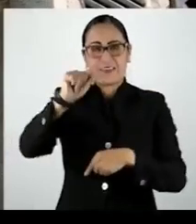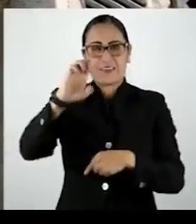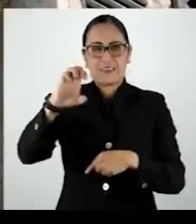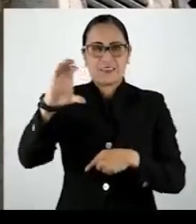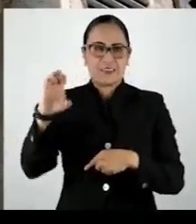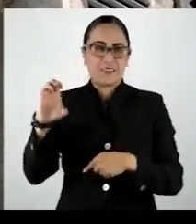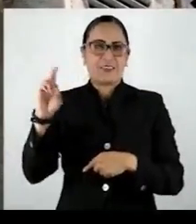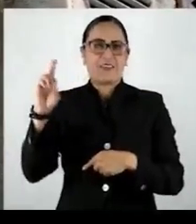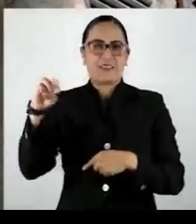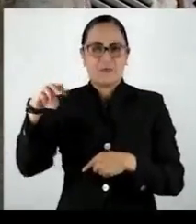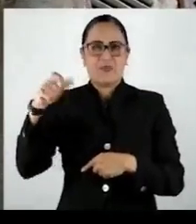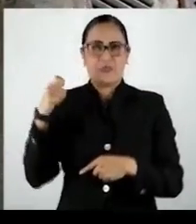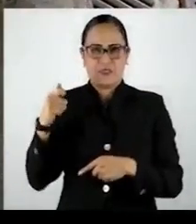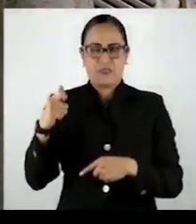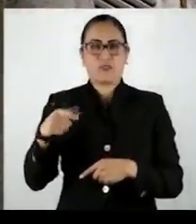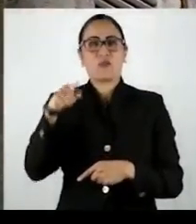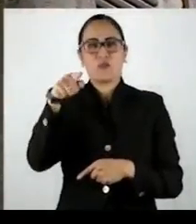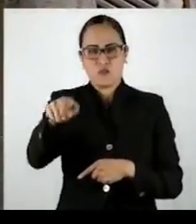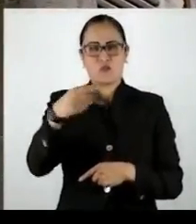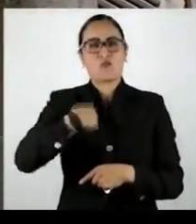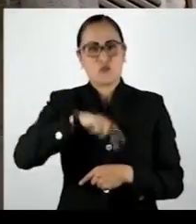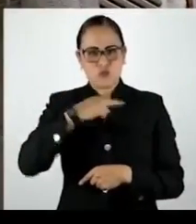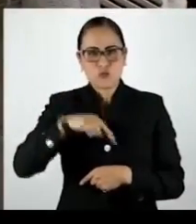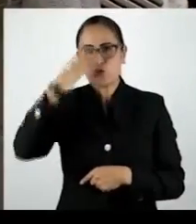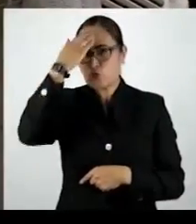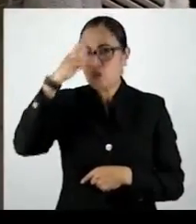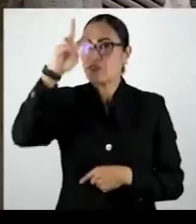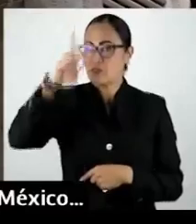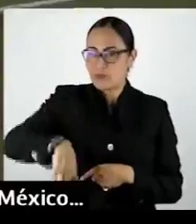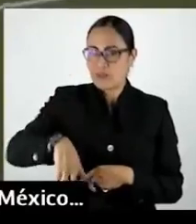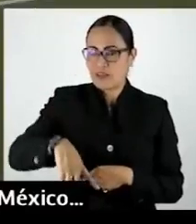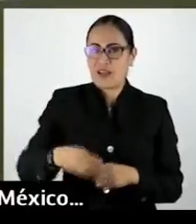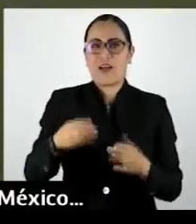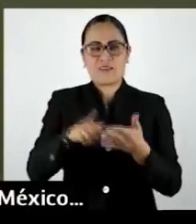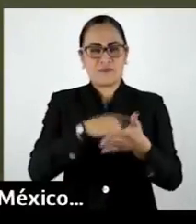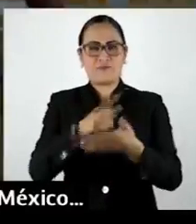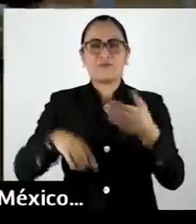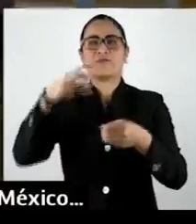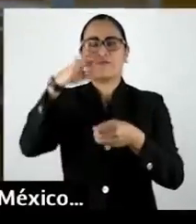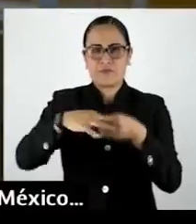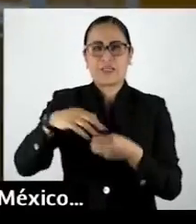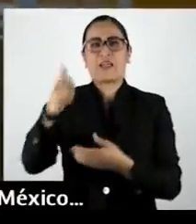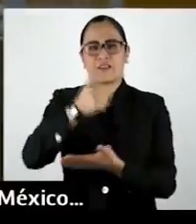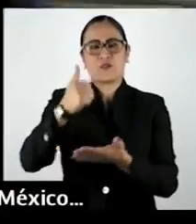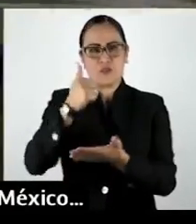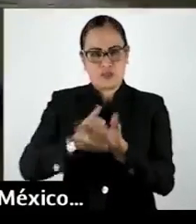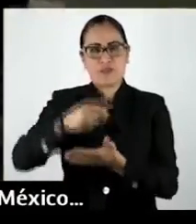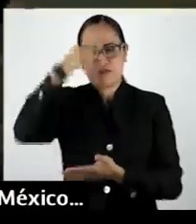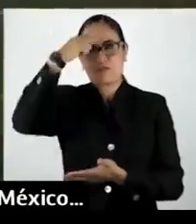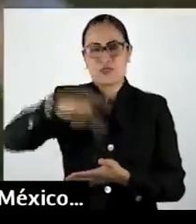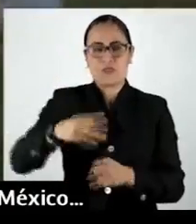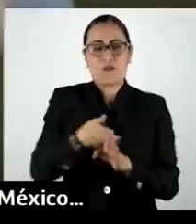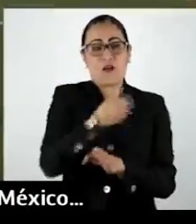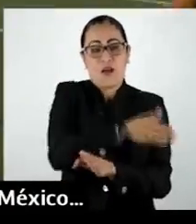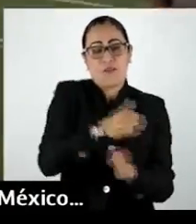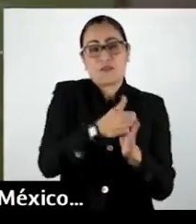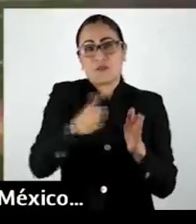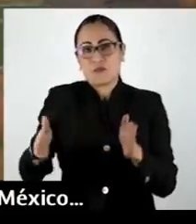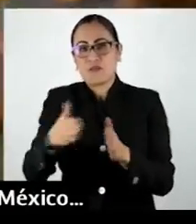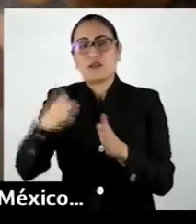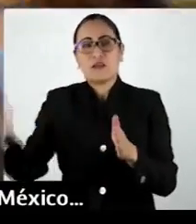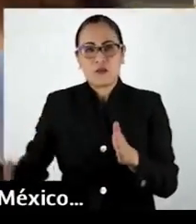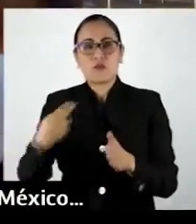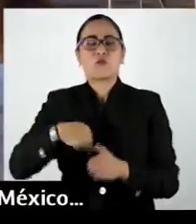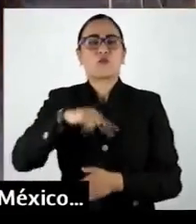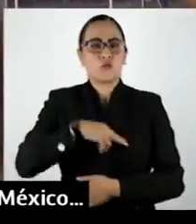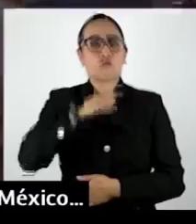¡Somos el TCDMX! ¿Y seguro nos conoces por qué? Somos el árbitro antes, durante y después de una elección